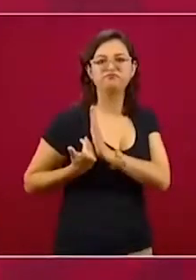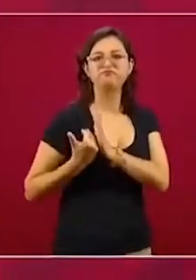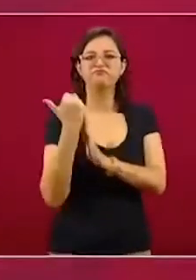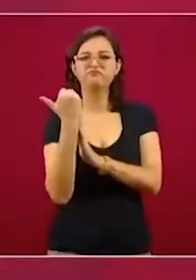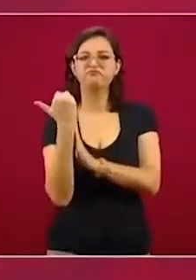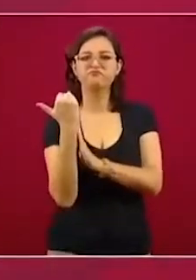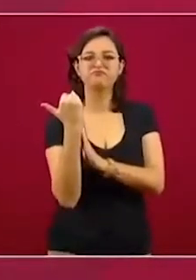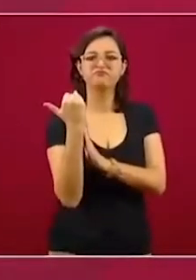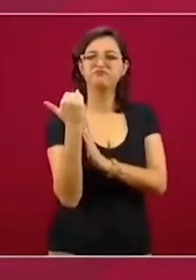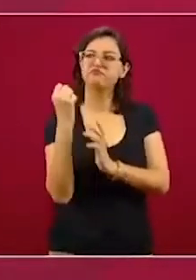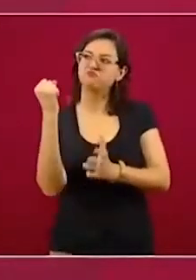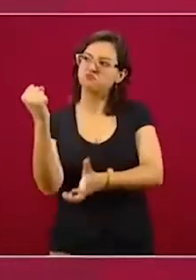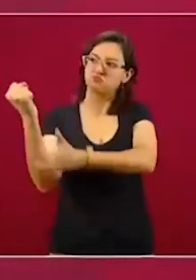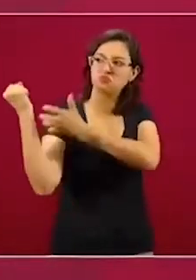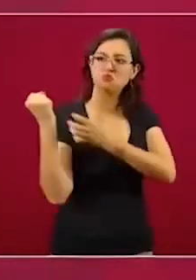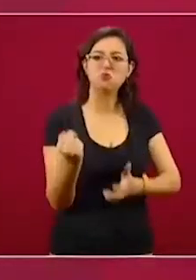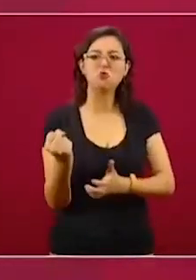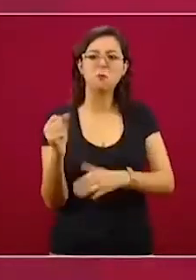reales.